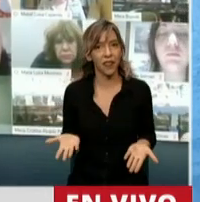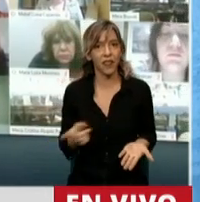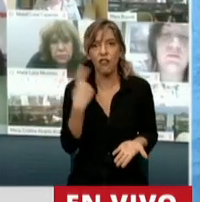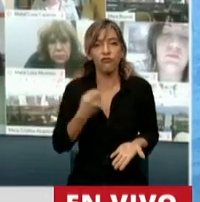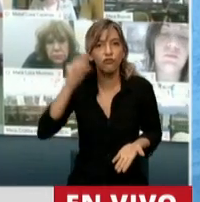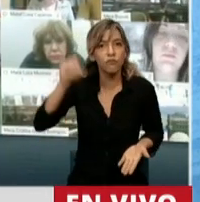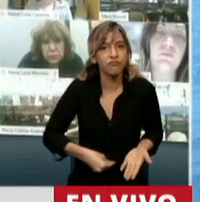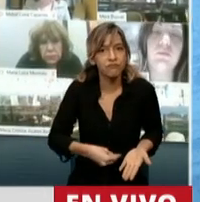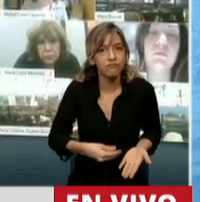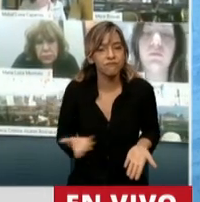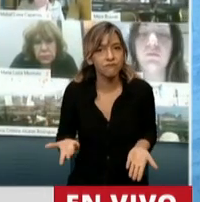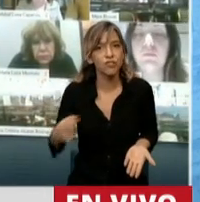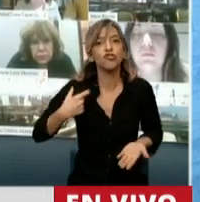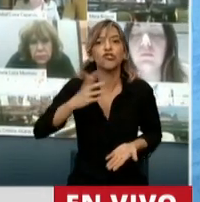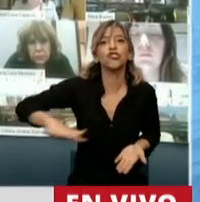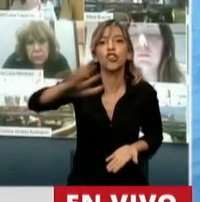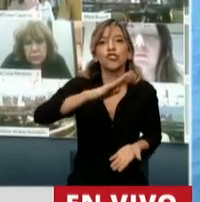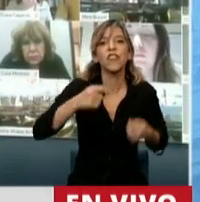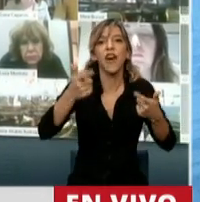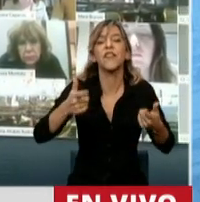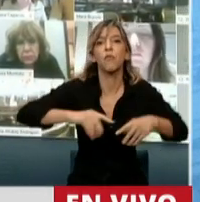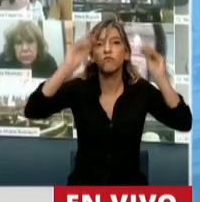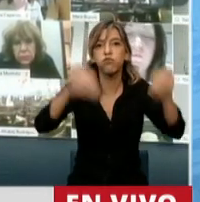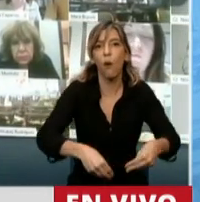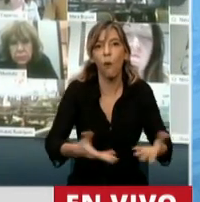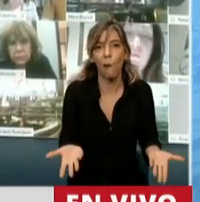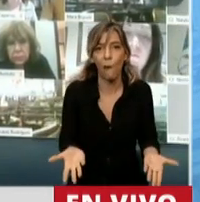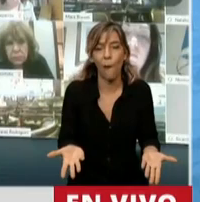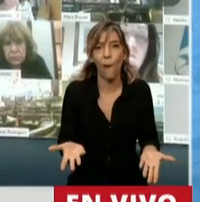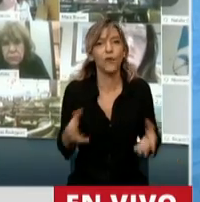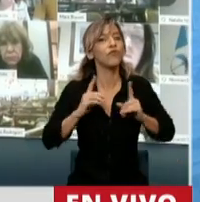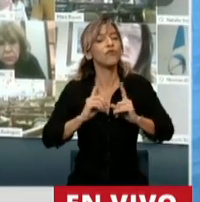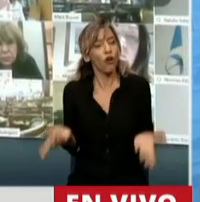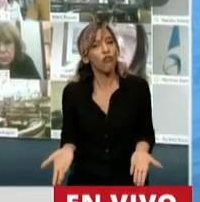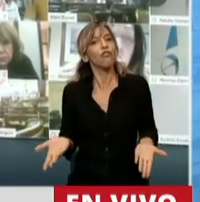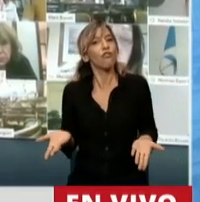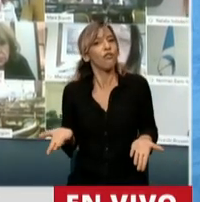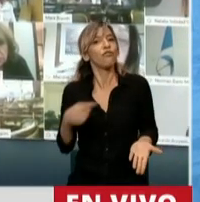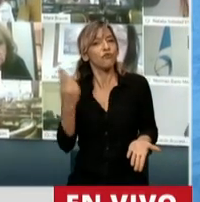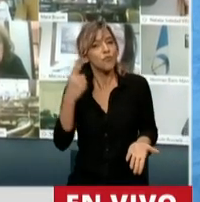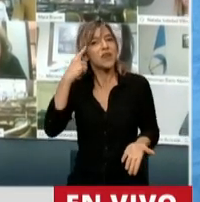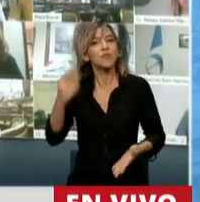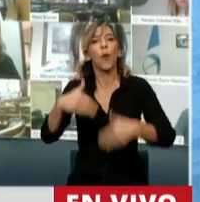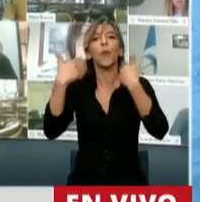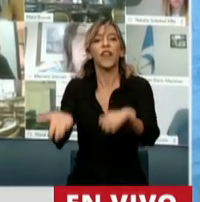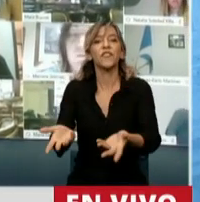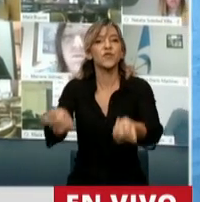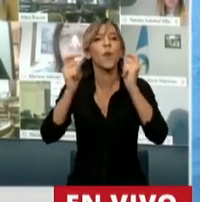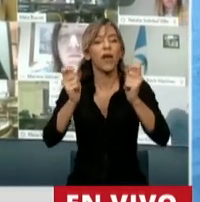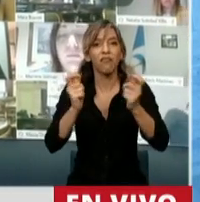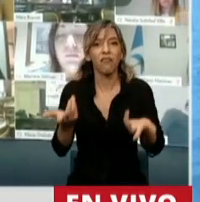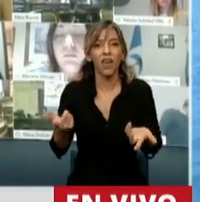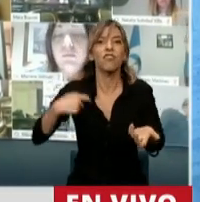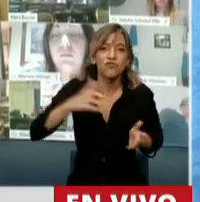pierde la sociedad que está dando malos ejemplos? ¿Quién gana? No me importa. No condeno. No es el momento de condenar.